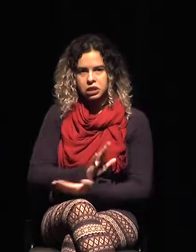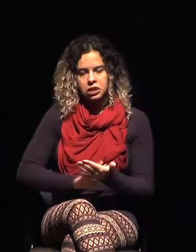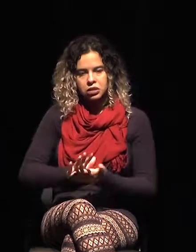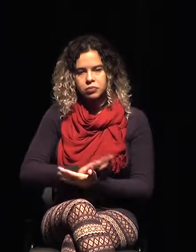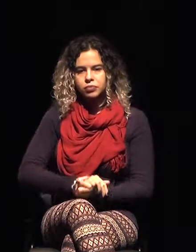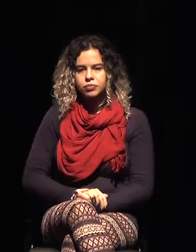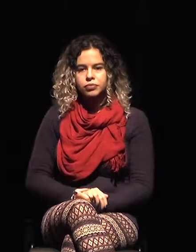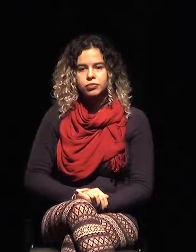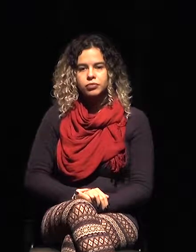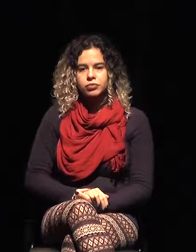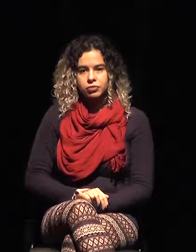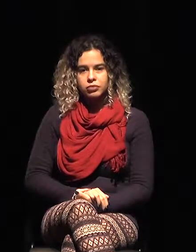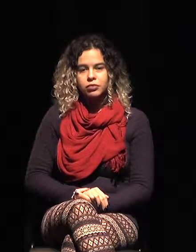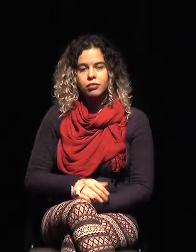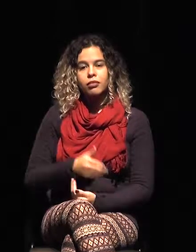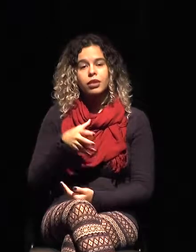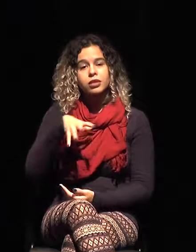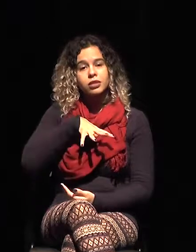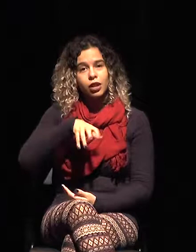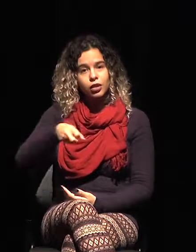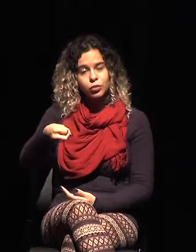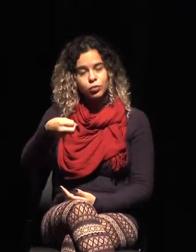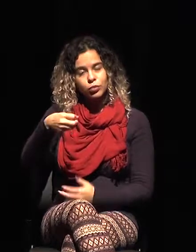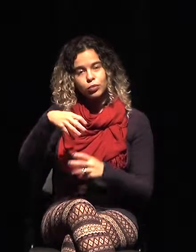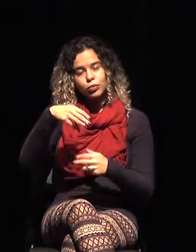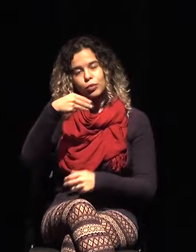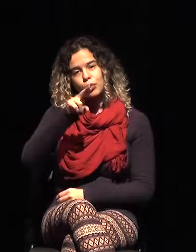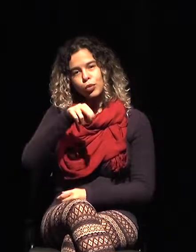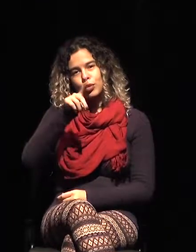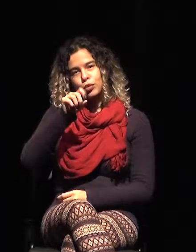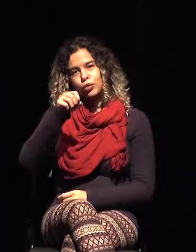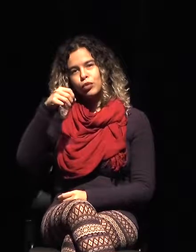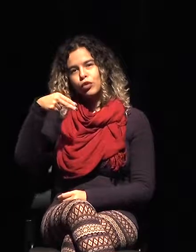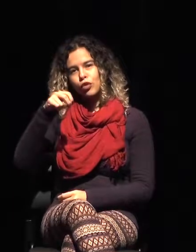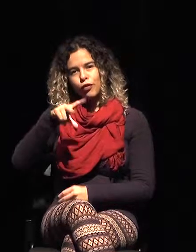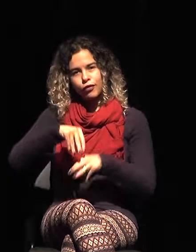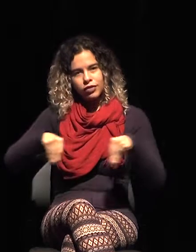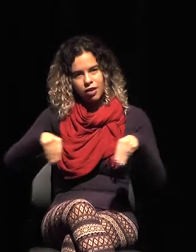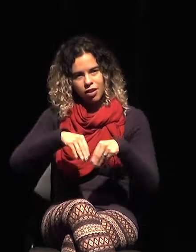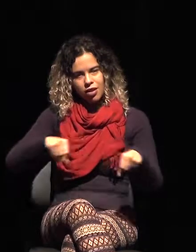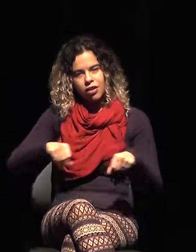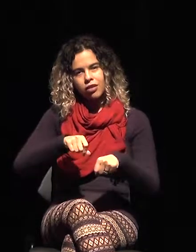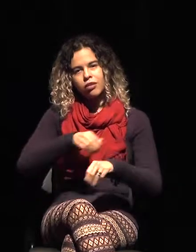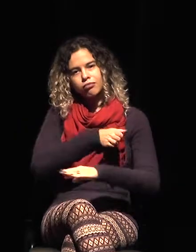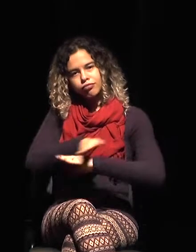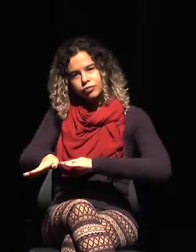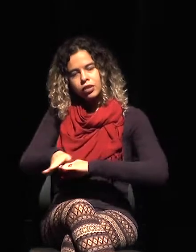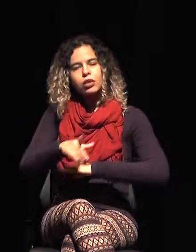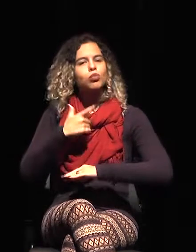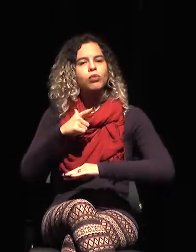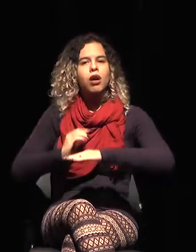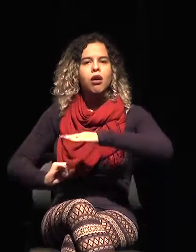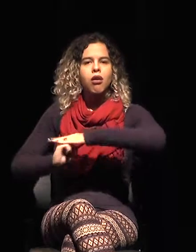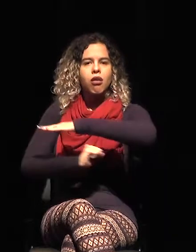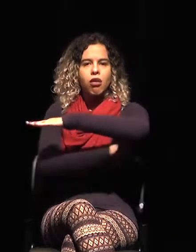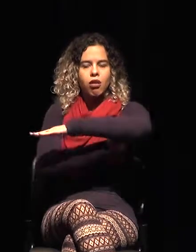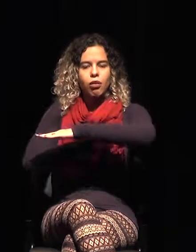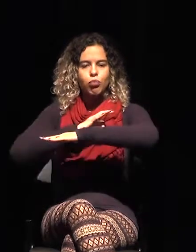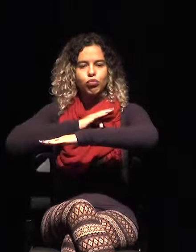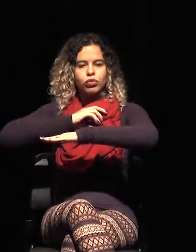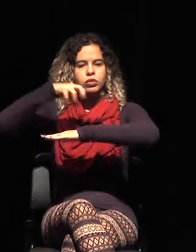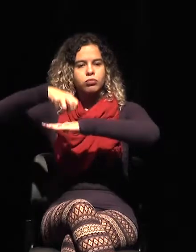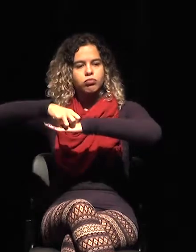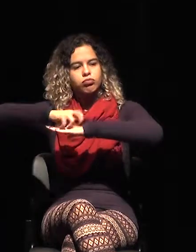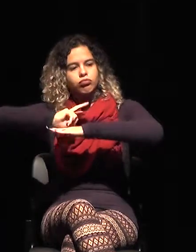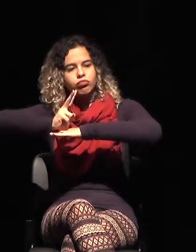donde empieza la frontera seca, no hay barrera física, como hay en el puente de la amistad, donde hay un flujo mucho más intenso. Hay